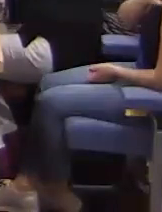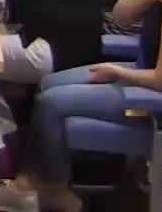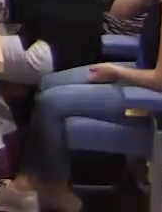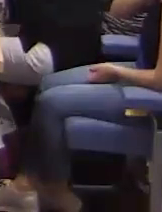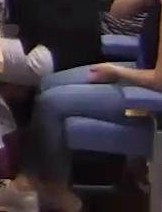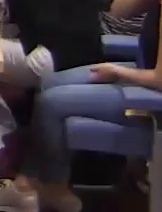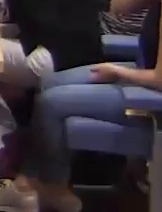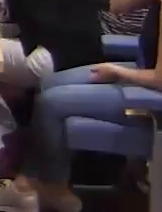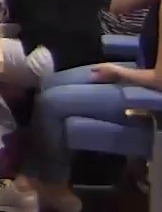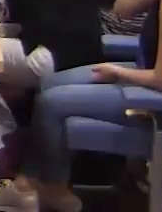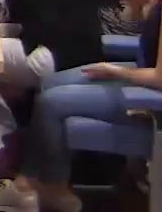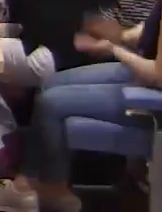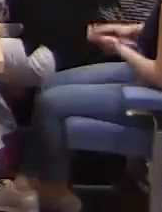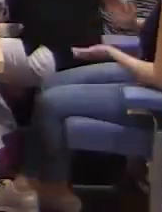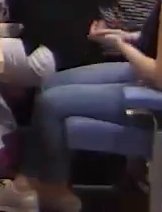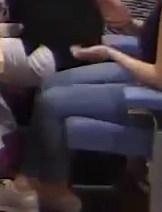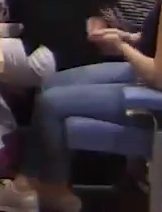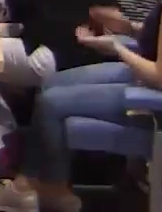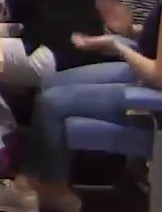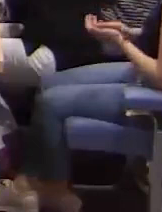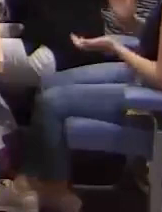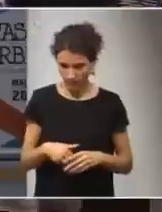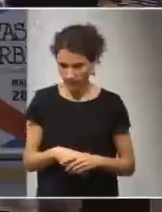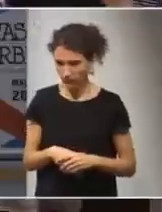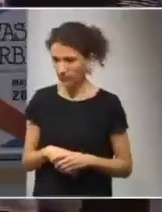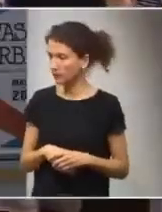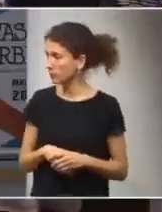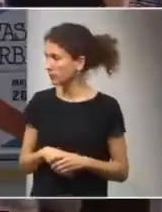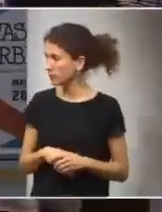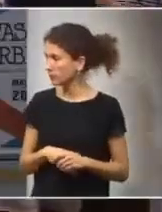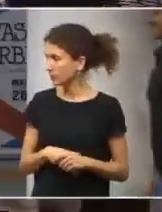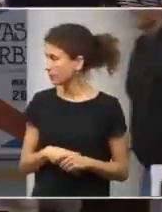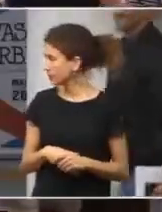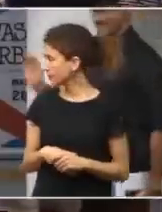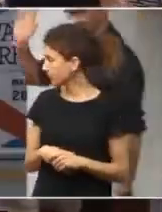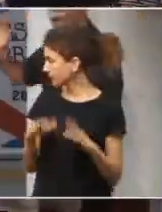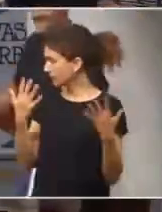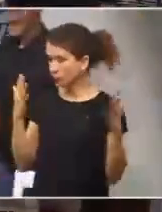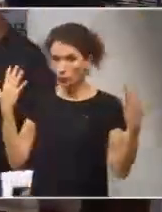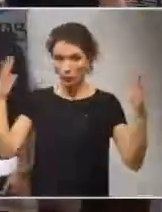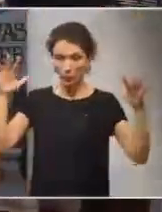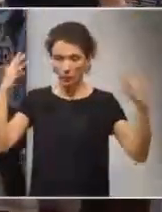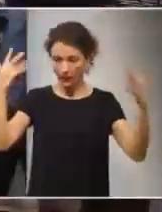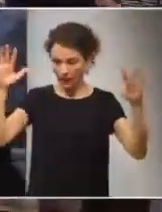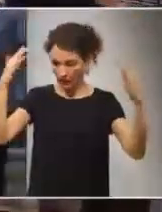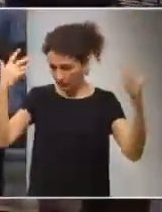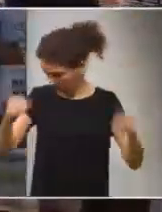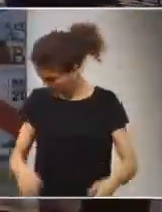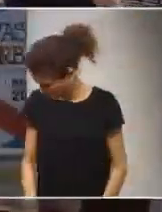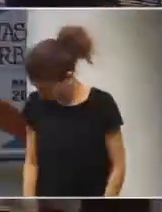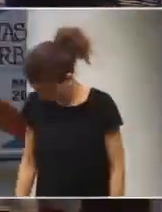ICANN. Carlos Humana, doctor representing the international campaign to abolish nuclear weapons, ICANN.